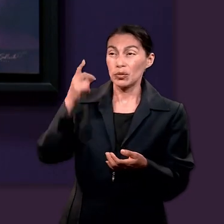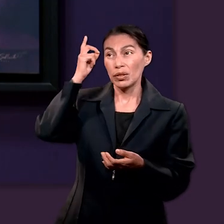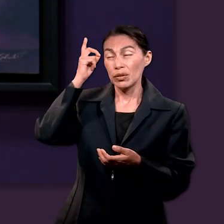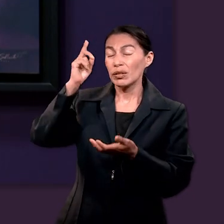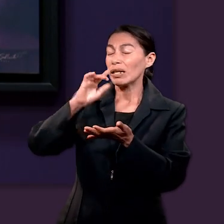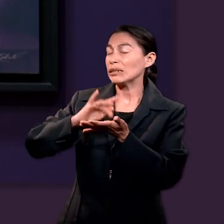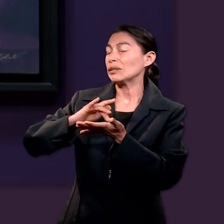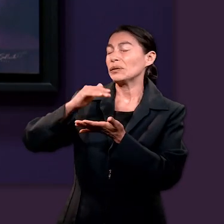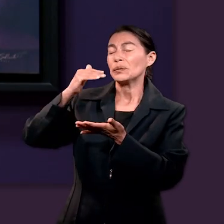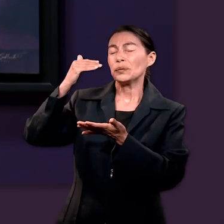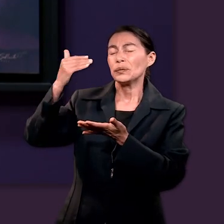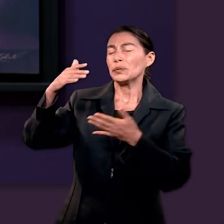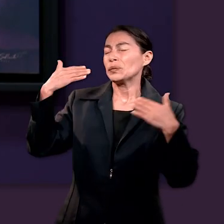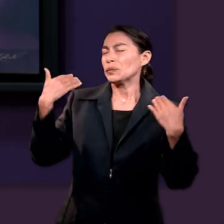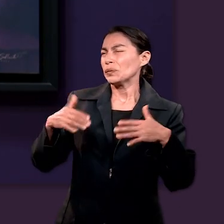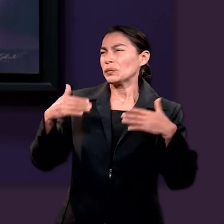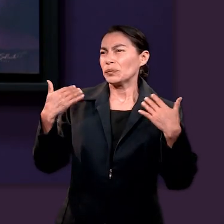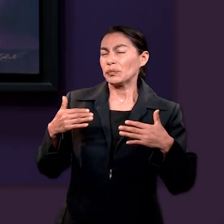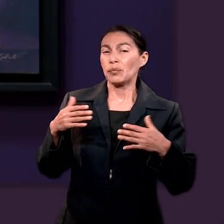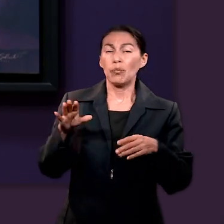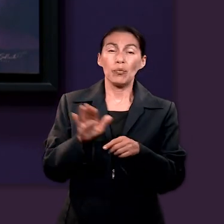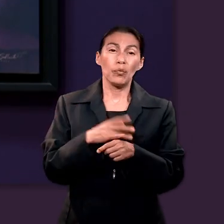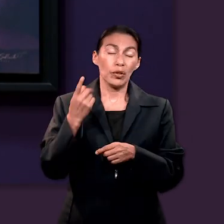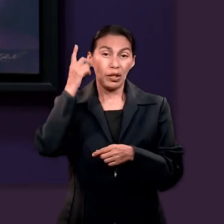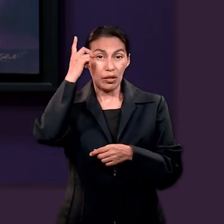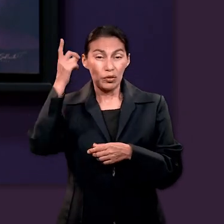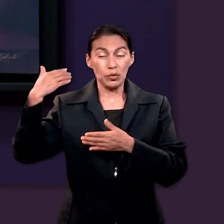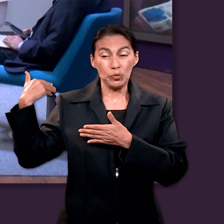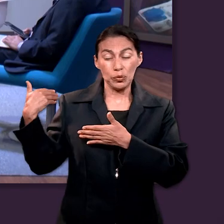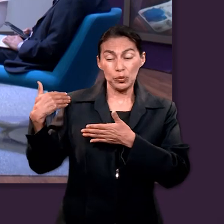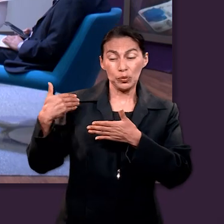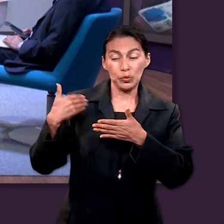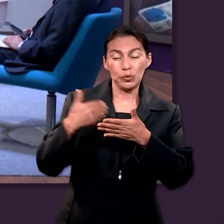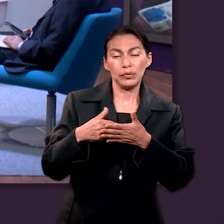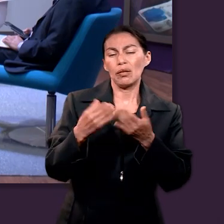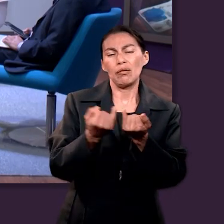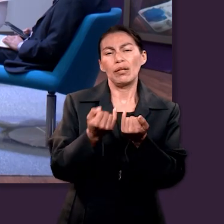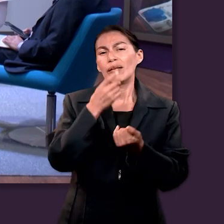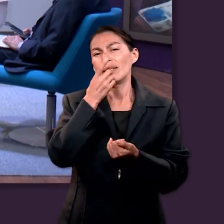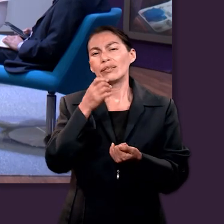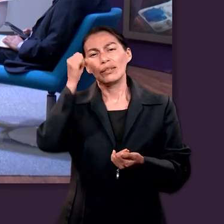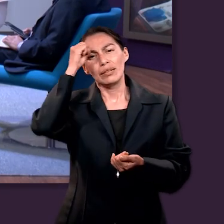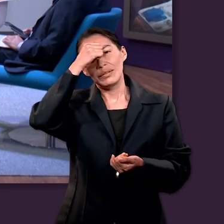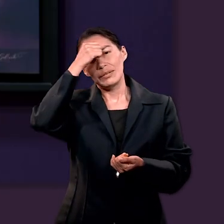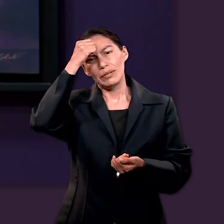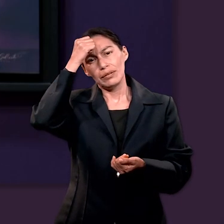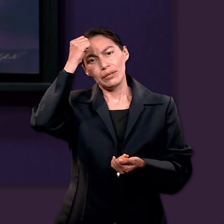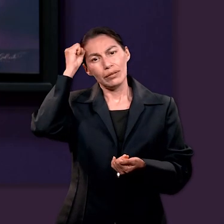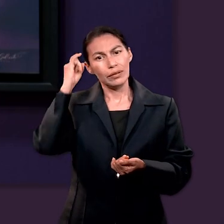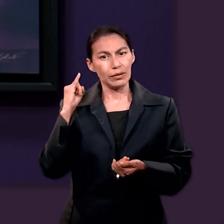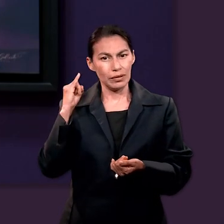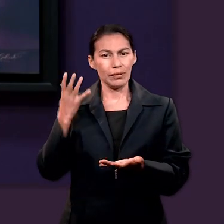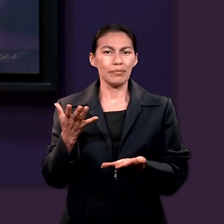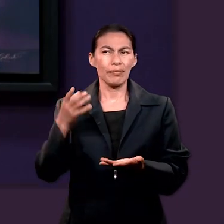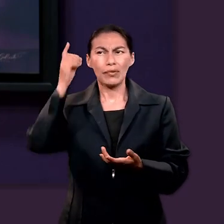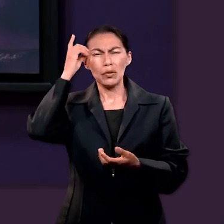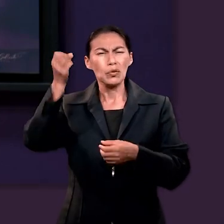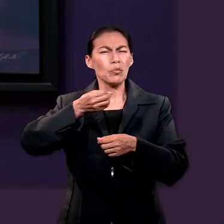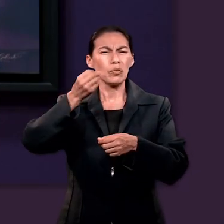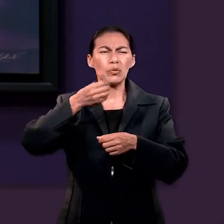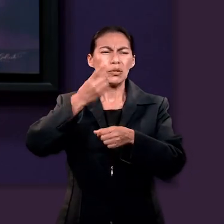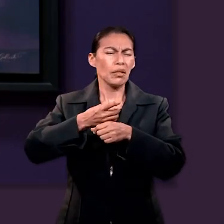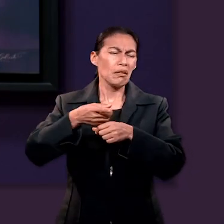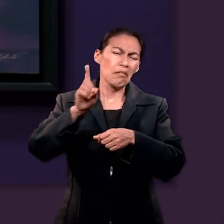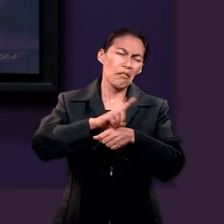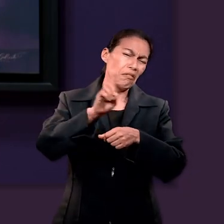claro que hay de estas cosas, pero más que nada yo creo que es por la gratitud que nosotros debemos de sentir cada día al ver, como dice Saray,